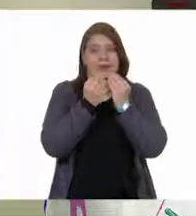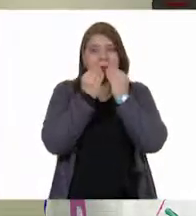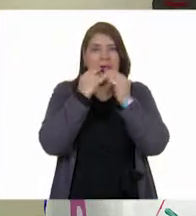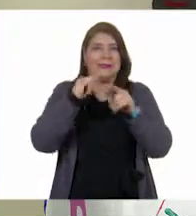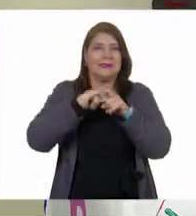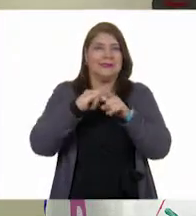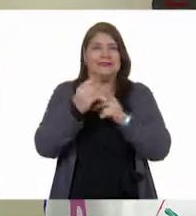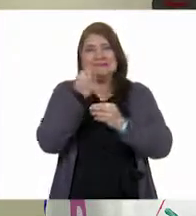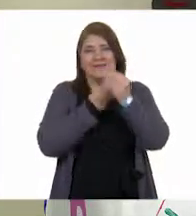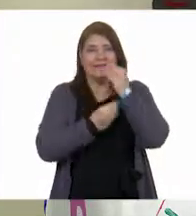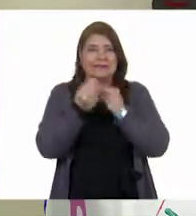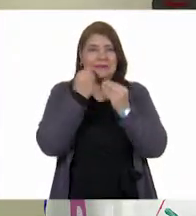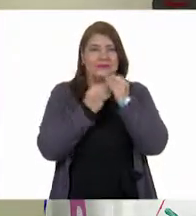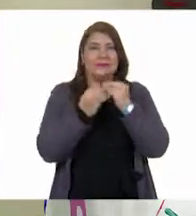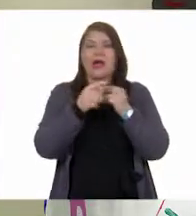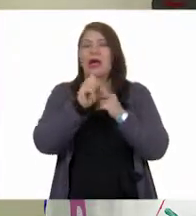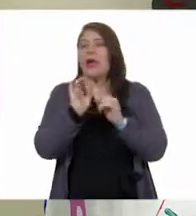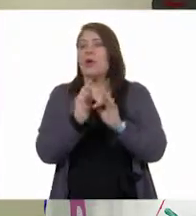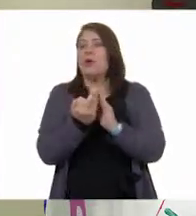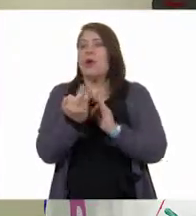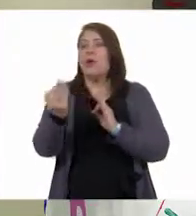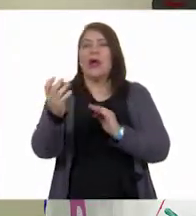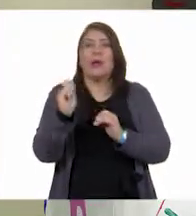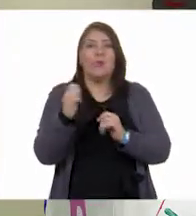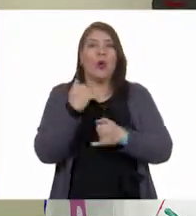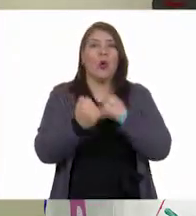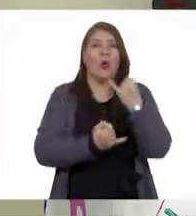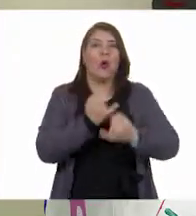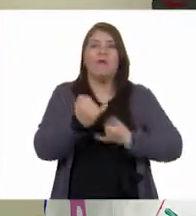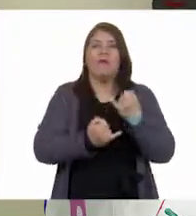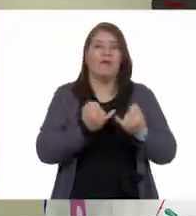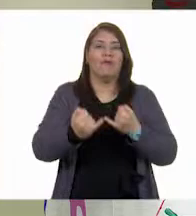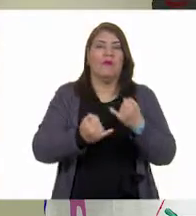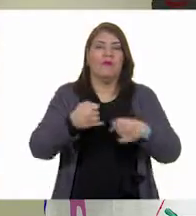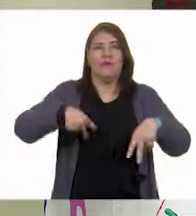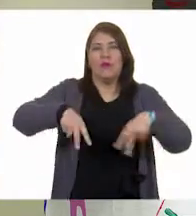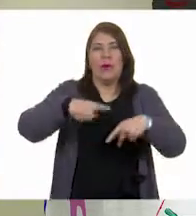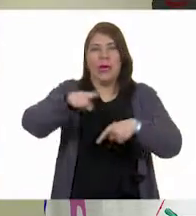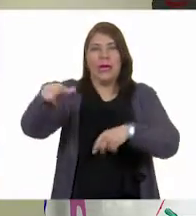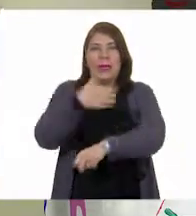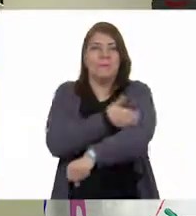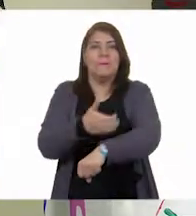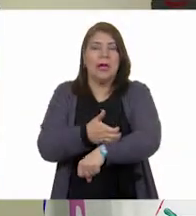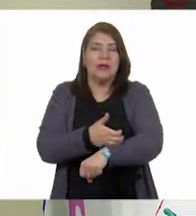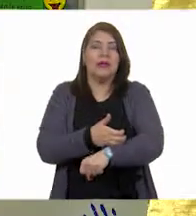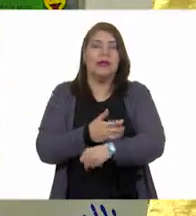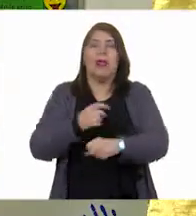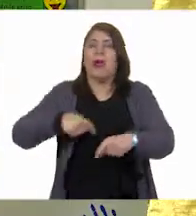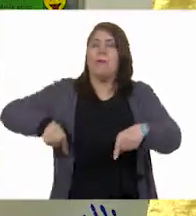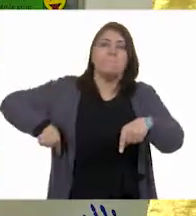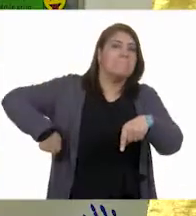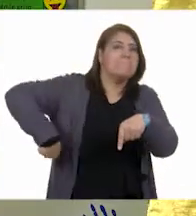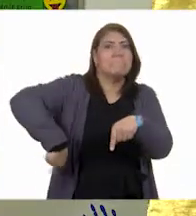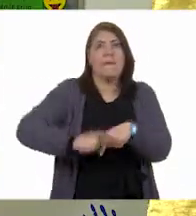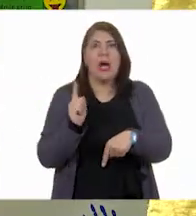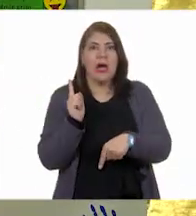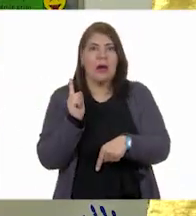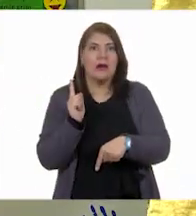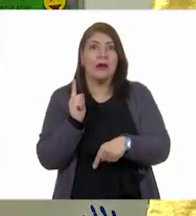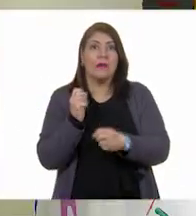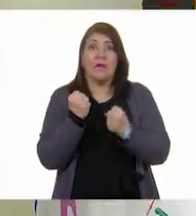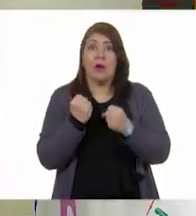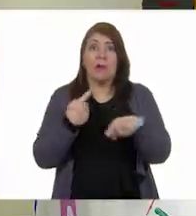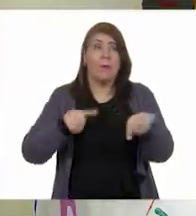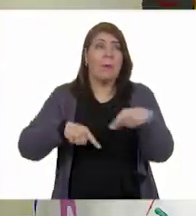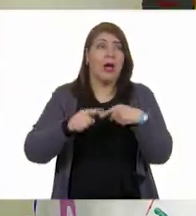mis compañeros estaban jugando fútbol muy cerca. Entonces, recuerdo que uno de mis compañeros pateó el balón, lo